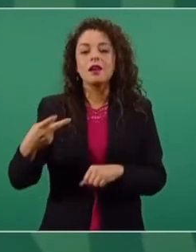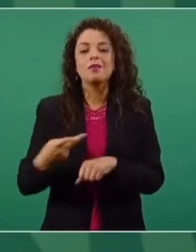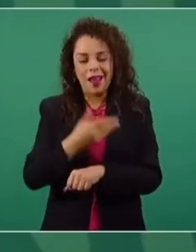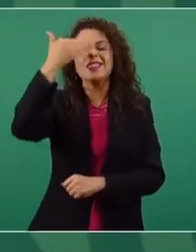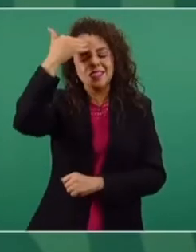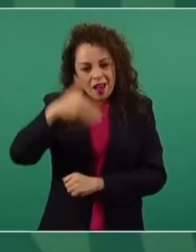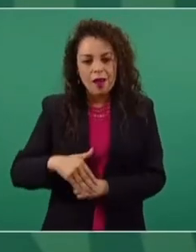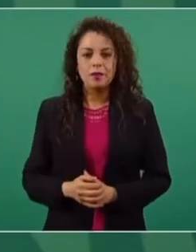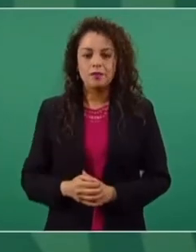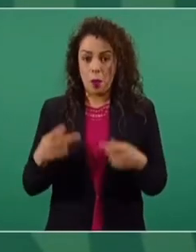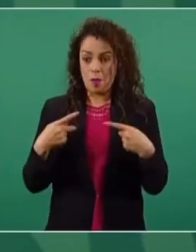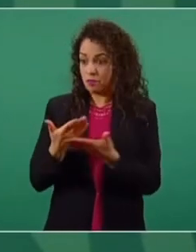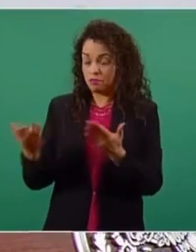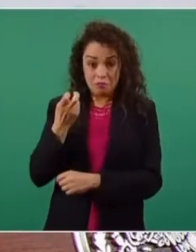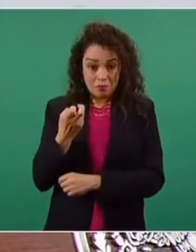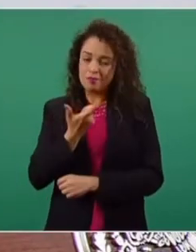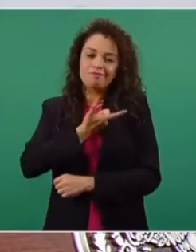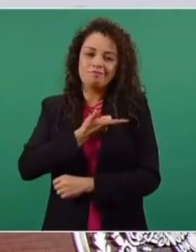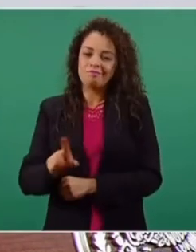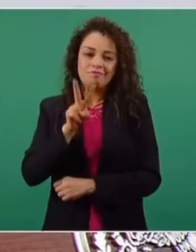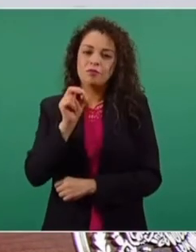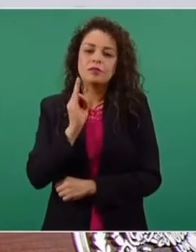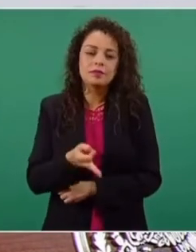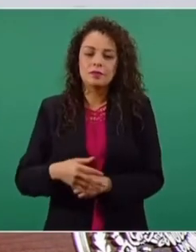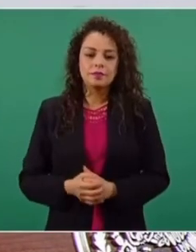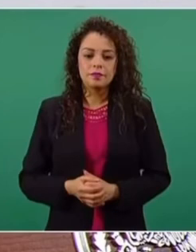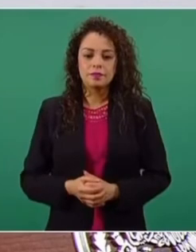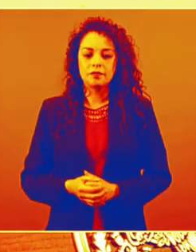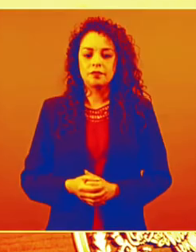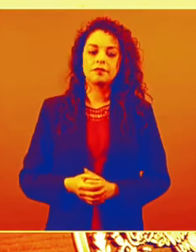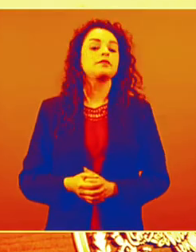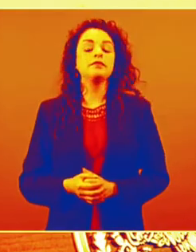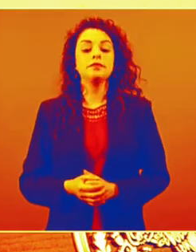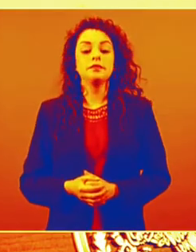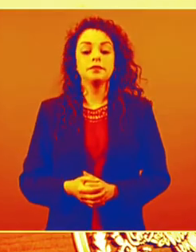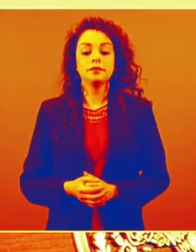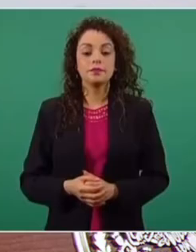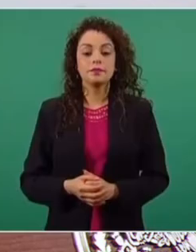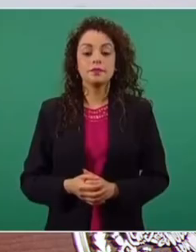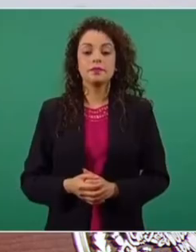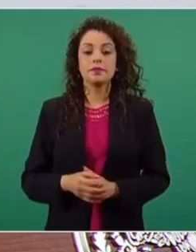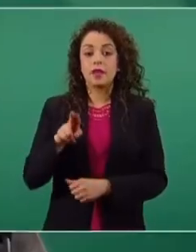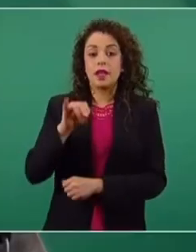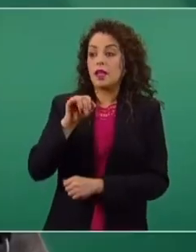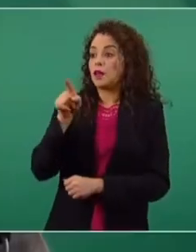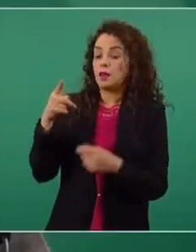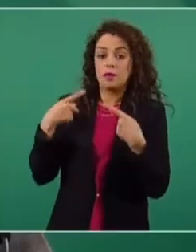Porque a la gente no le gustan estas cosas. Es más, ni a los verdaderos opositores.